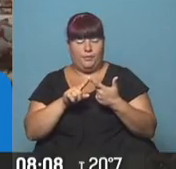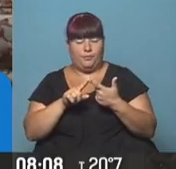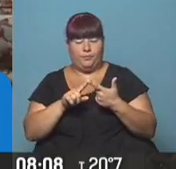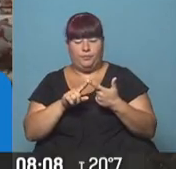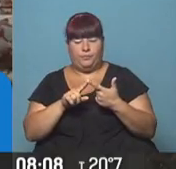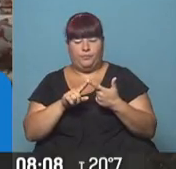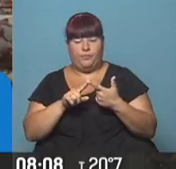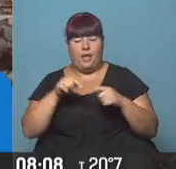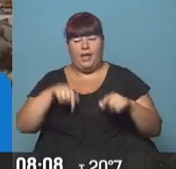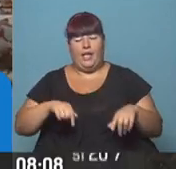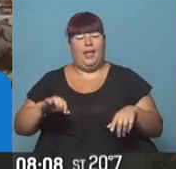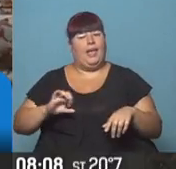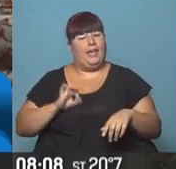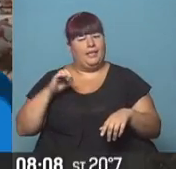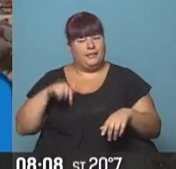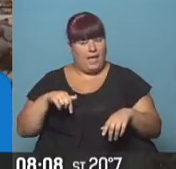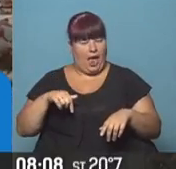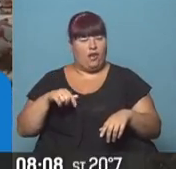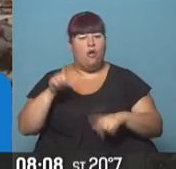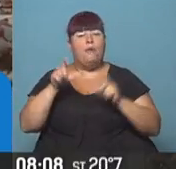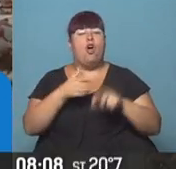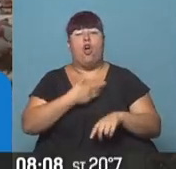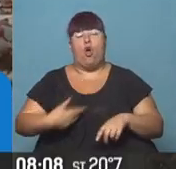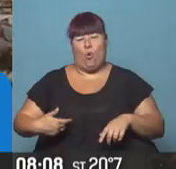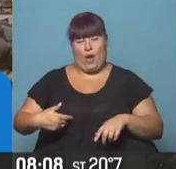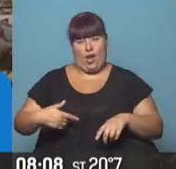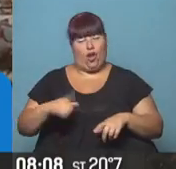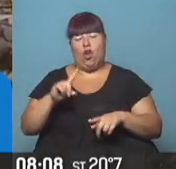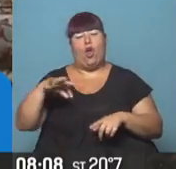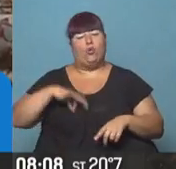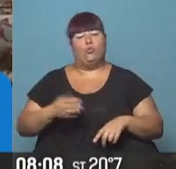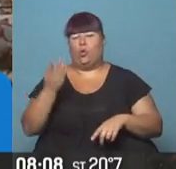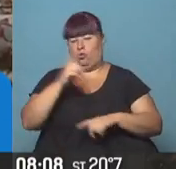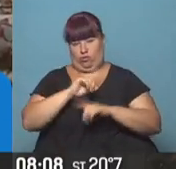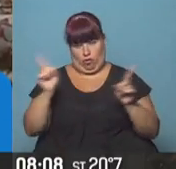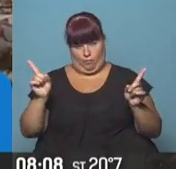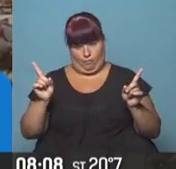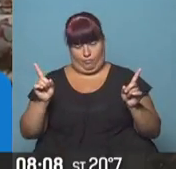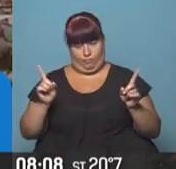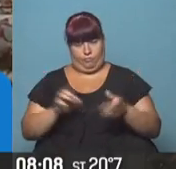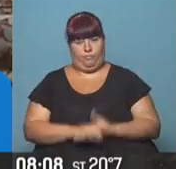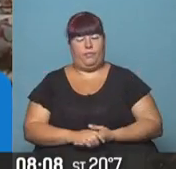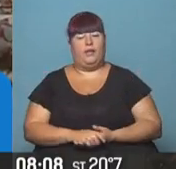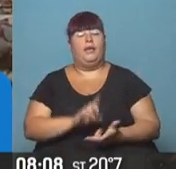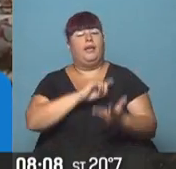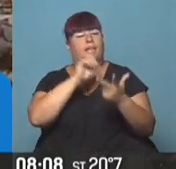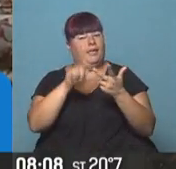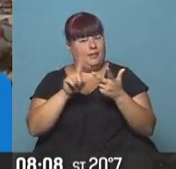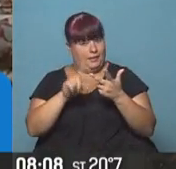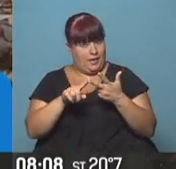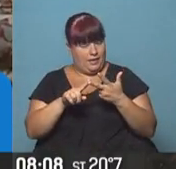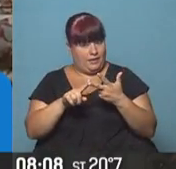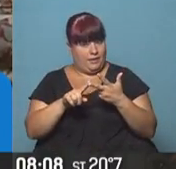este año los funcionarios no tendrán un aumento de sueldo. Y la tercera,